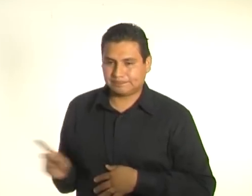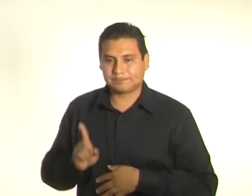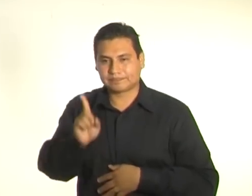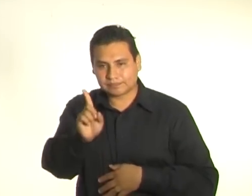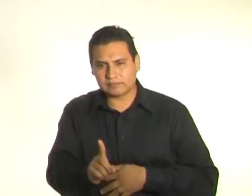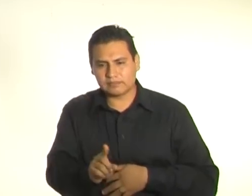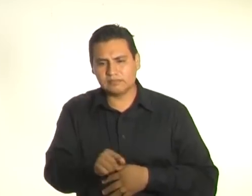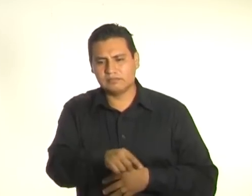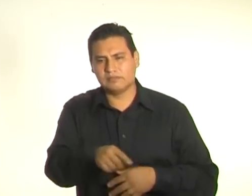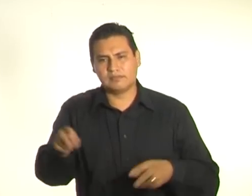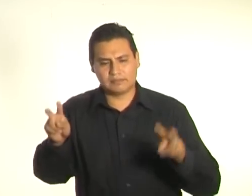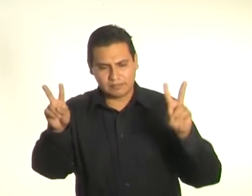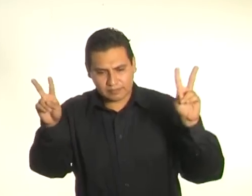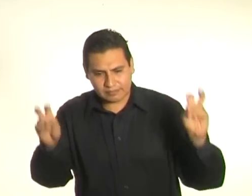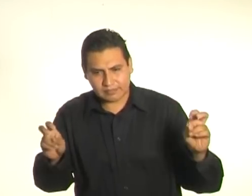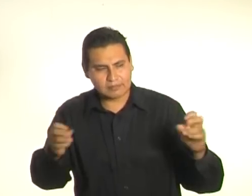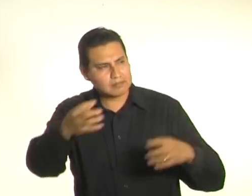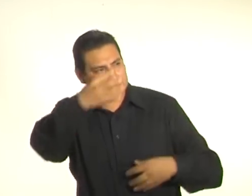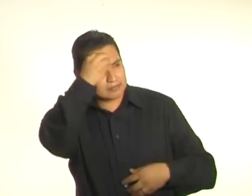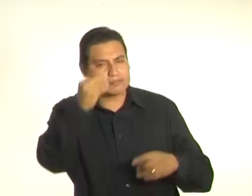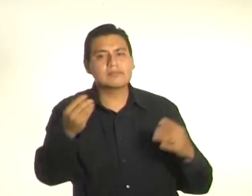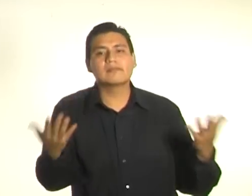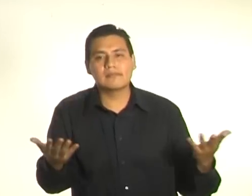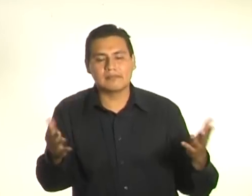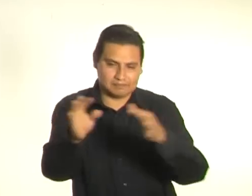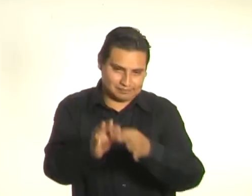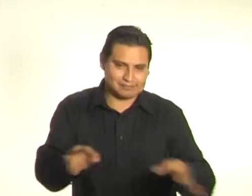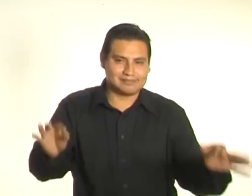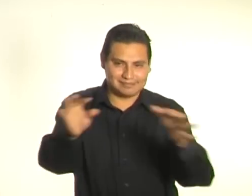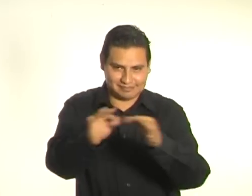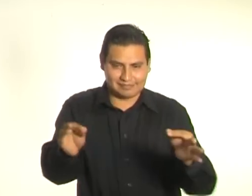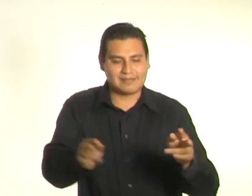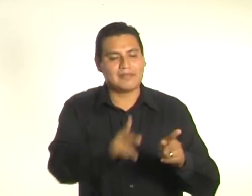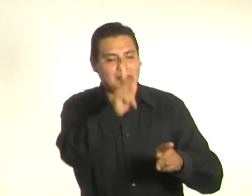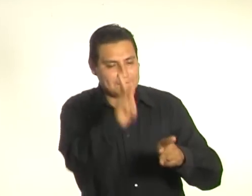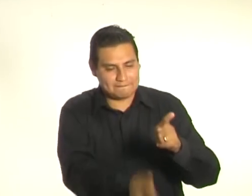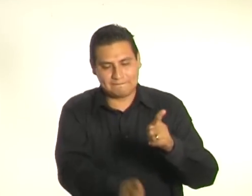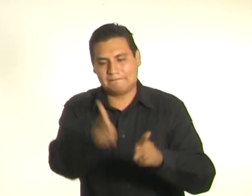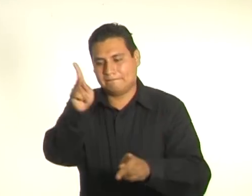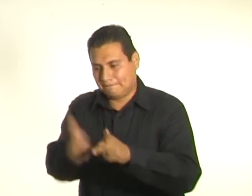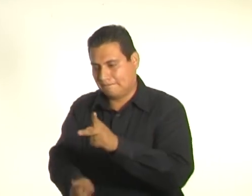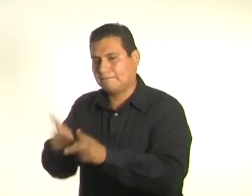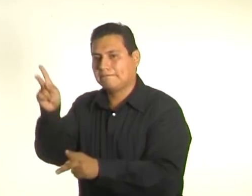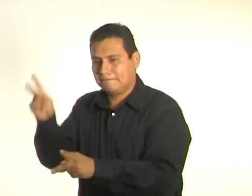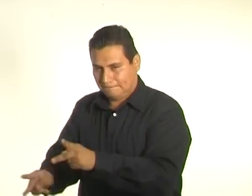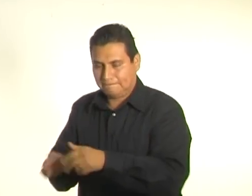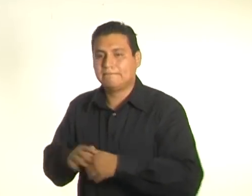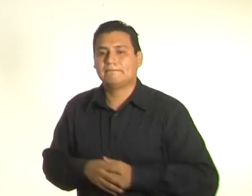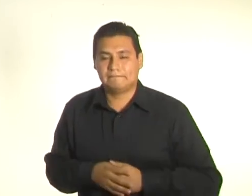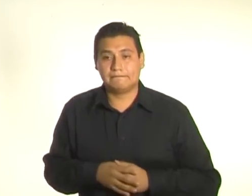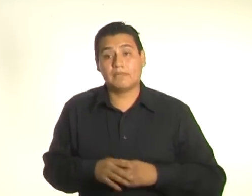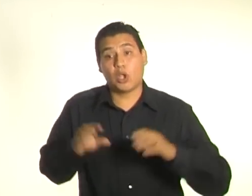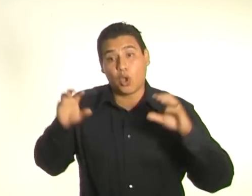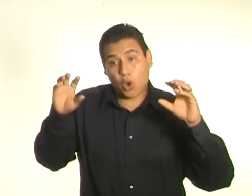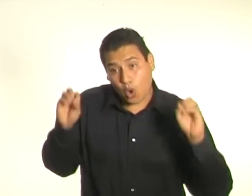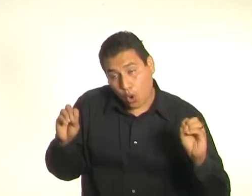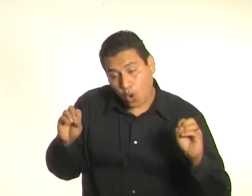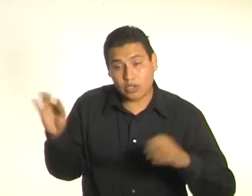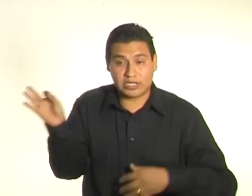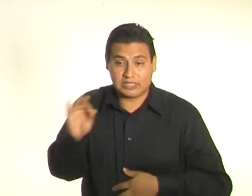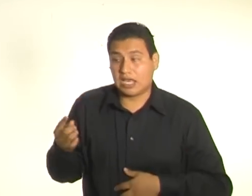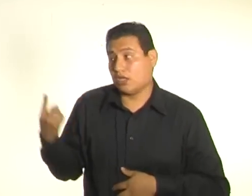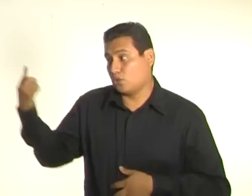de invitar a sus compañeros a participar o hacer preguntas. Una vez que ya hayan hecho su